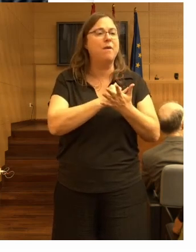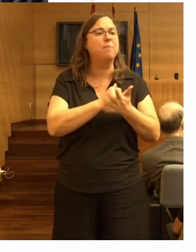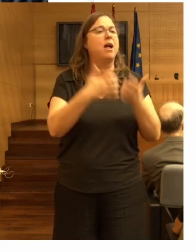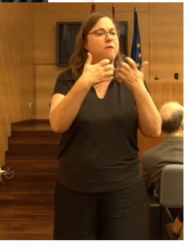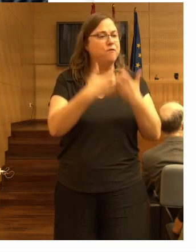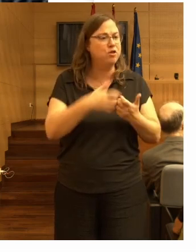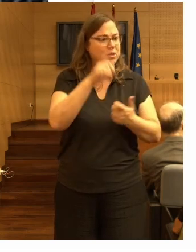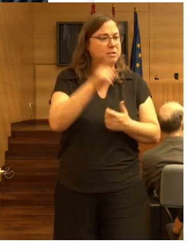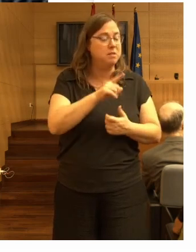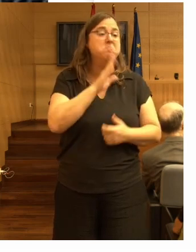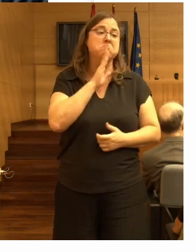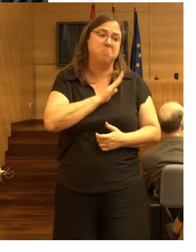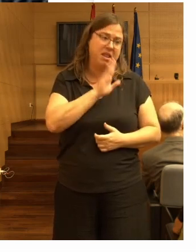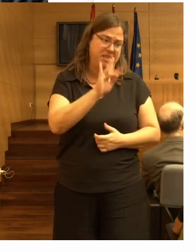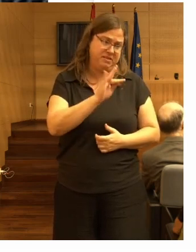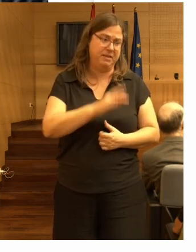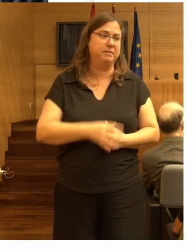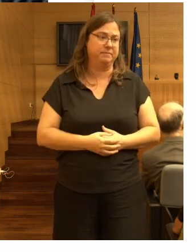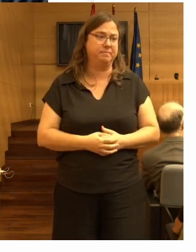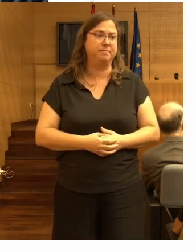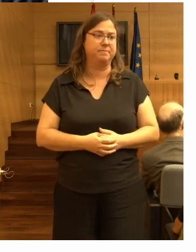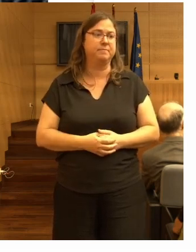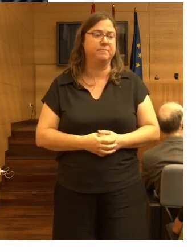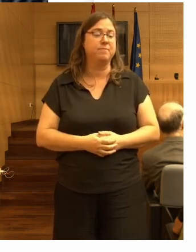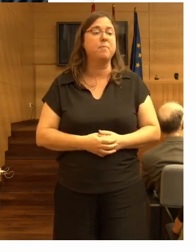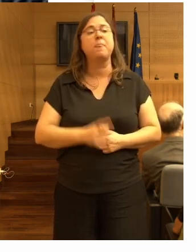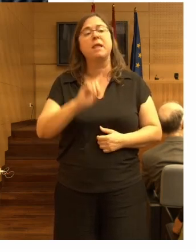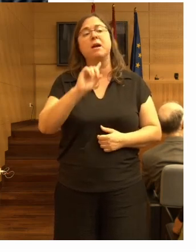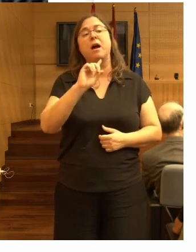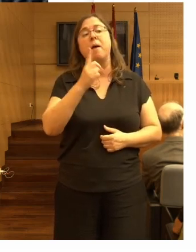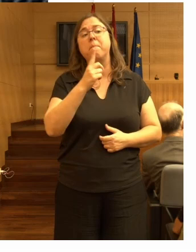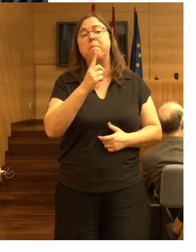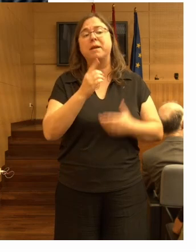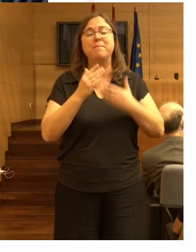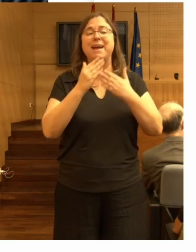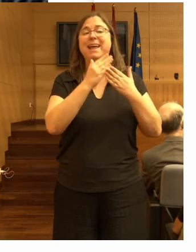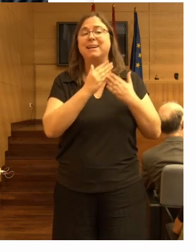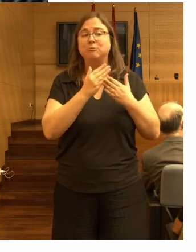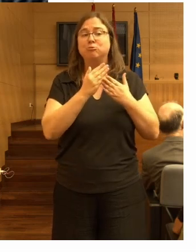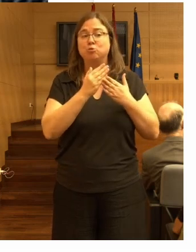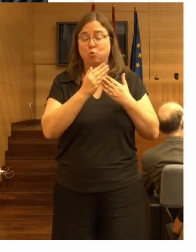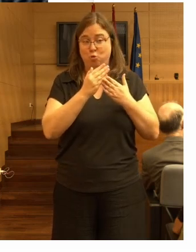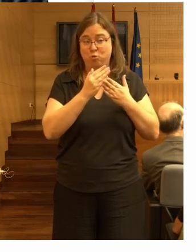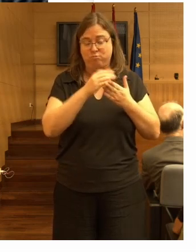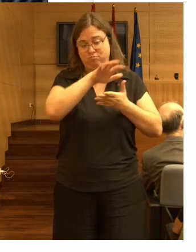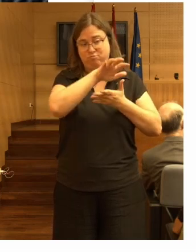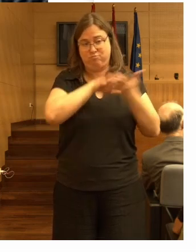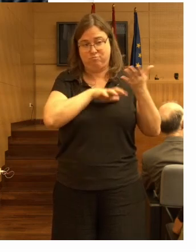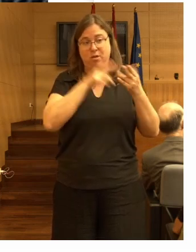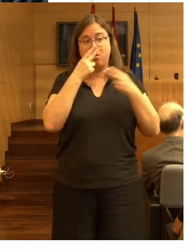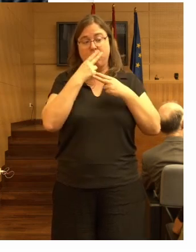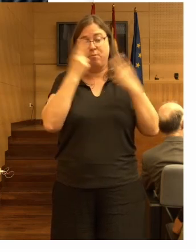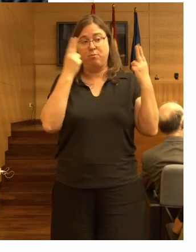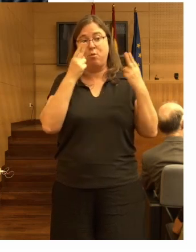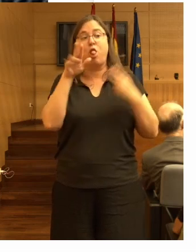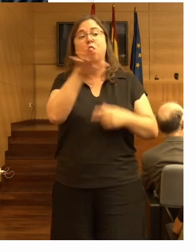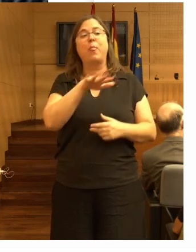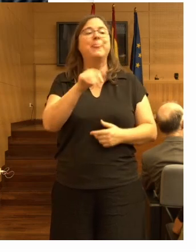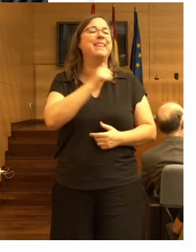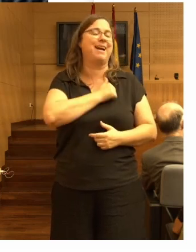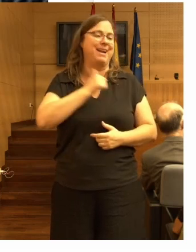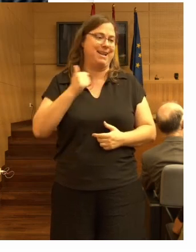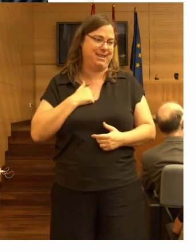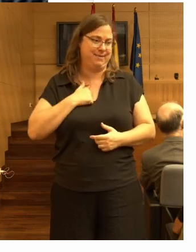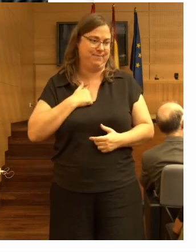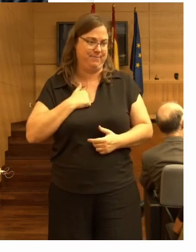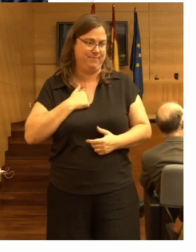Pues sí parece el primer estudio publicado al respecto es de Canadá pero no